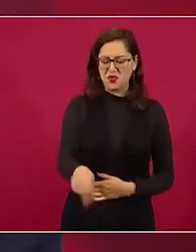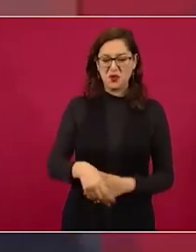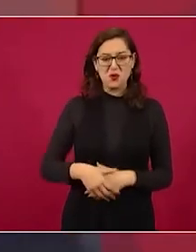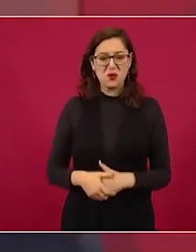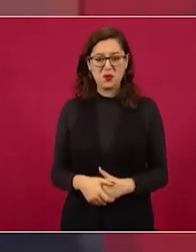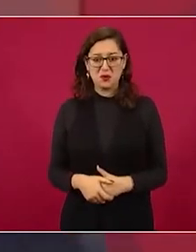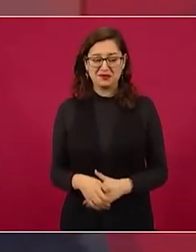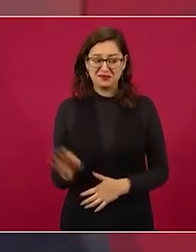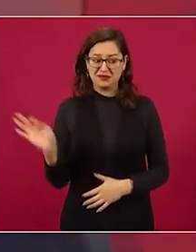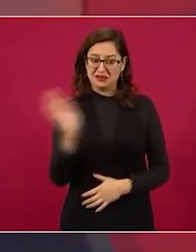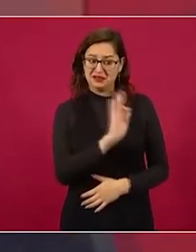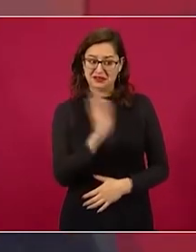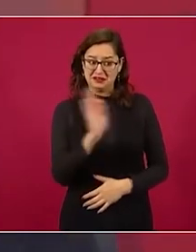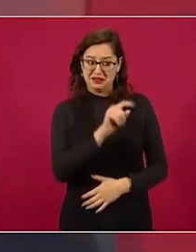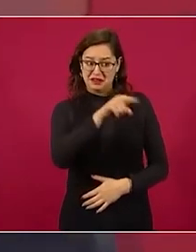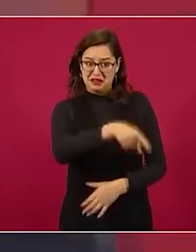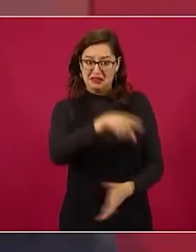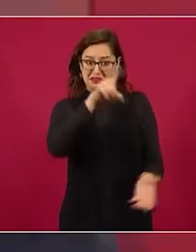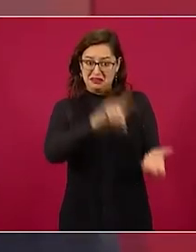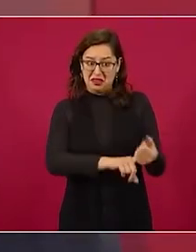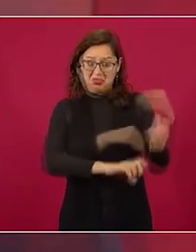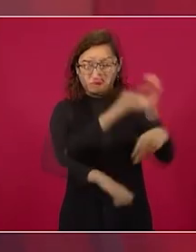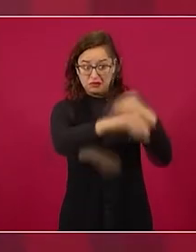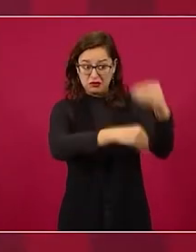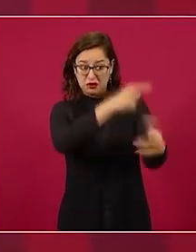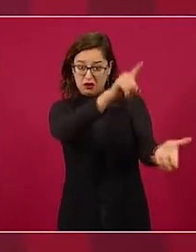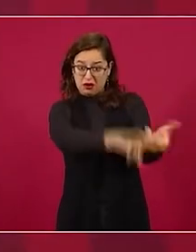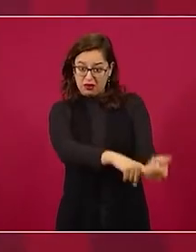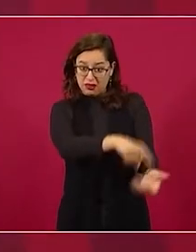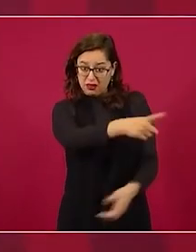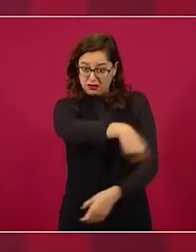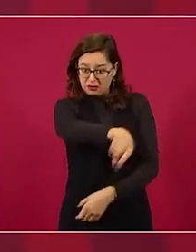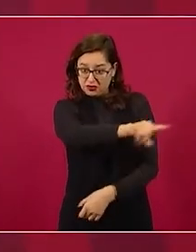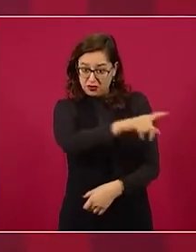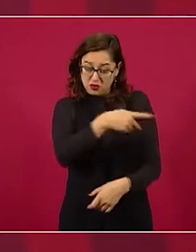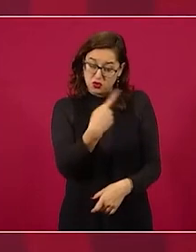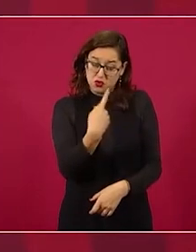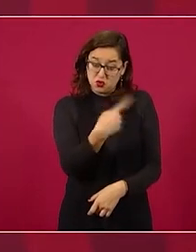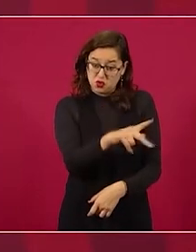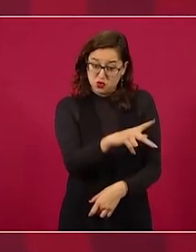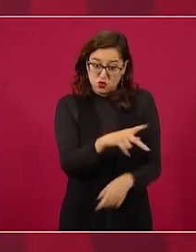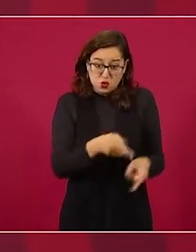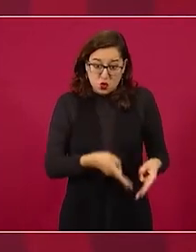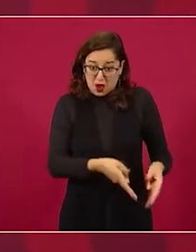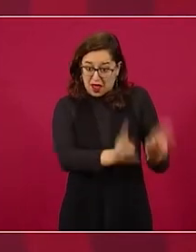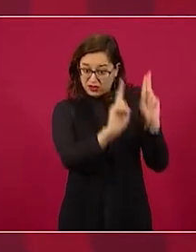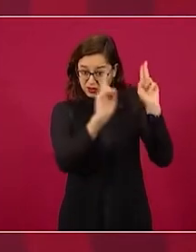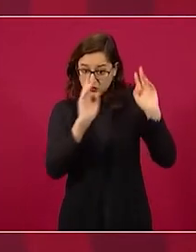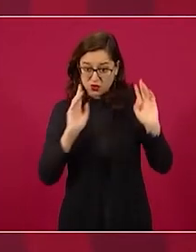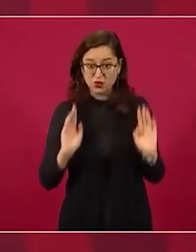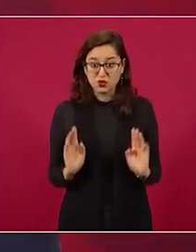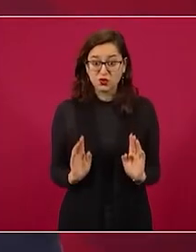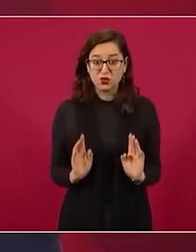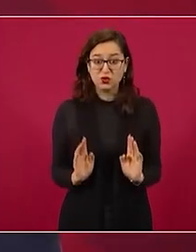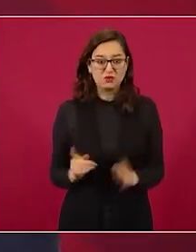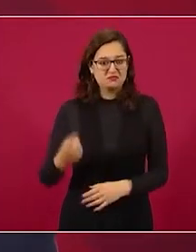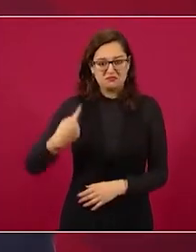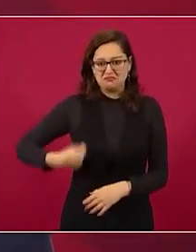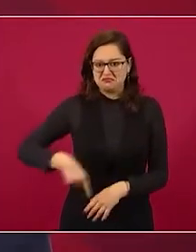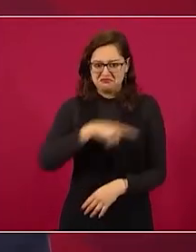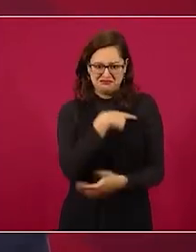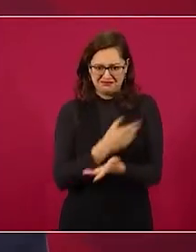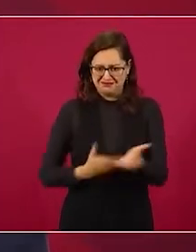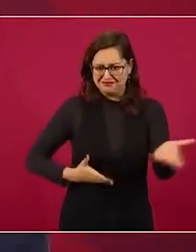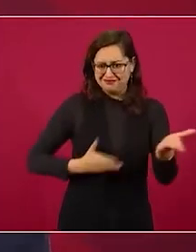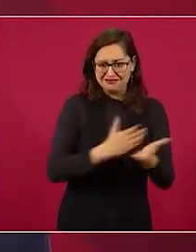cuánto más hay que pagarle pero nosotros no tenemos nada que ver ni vamos jamás a